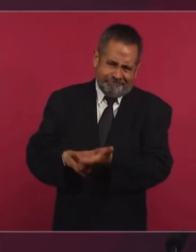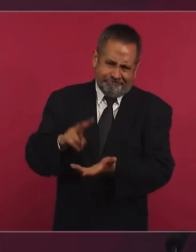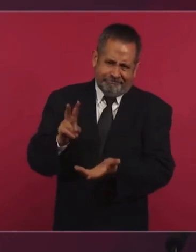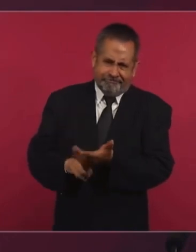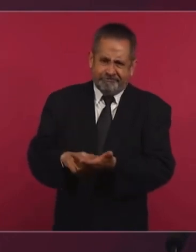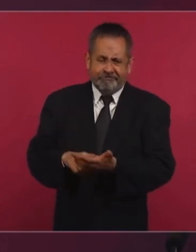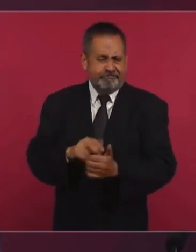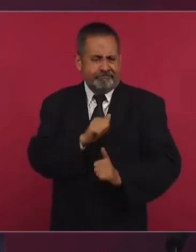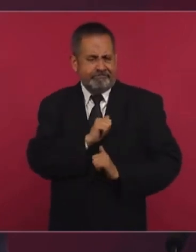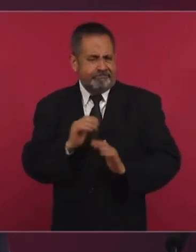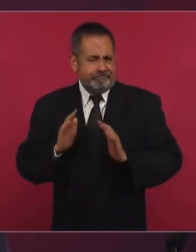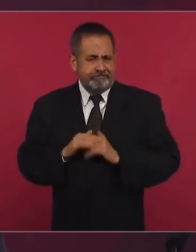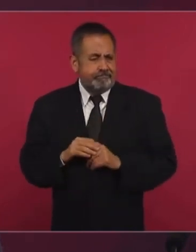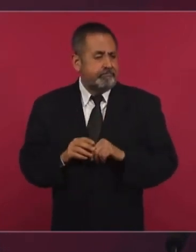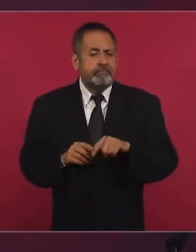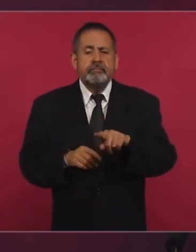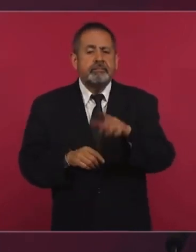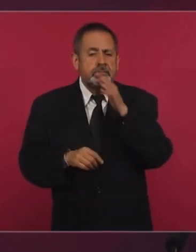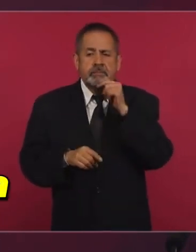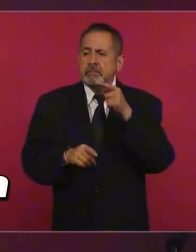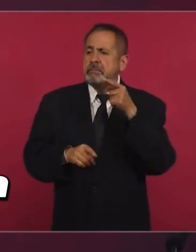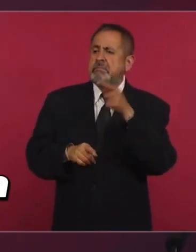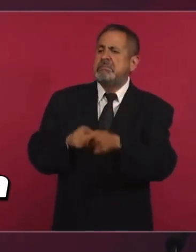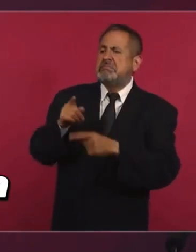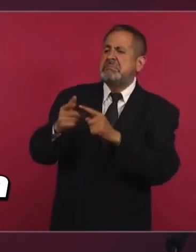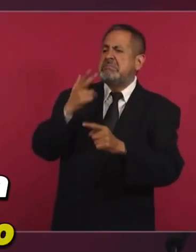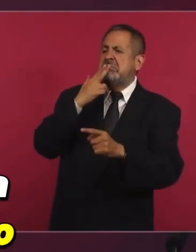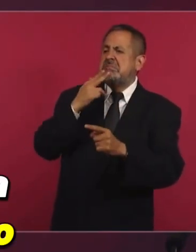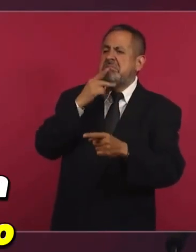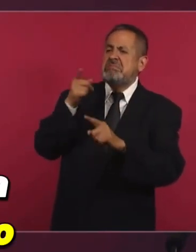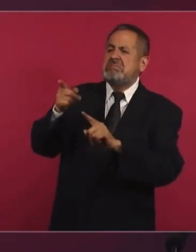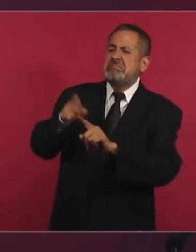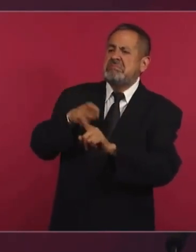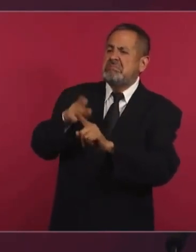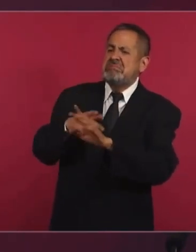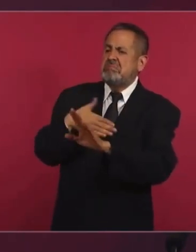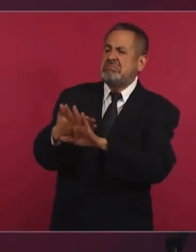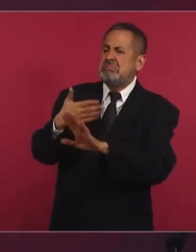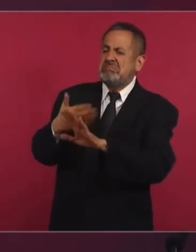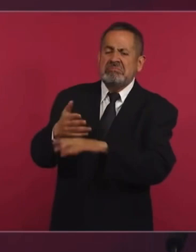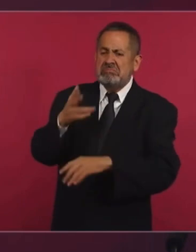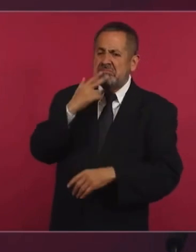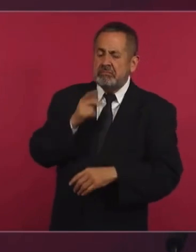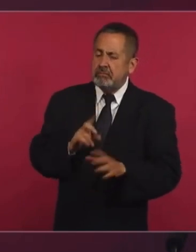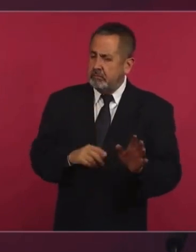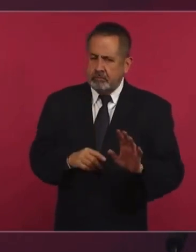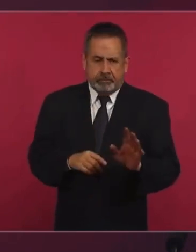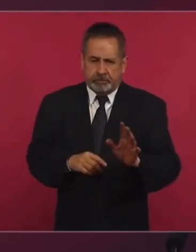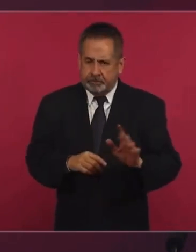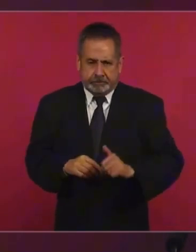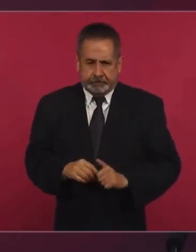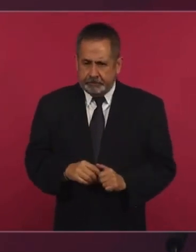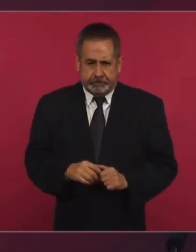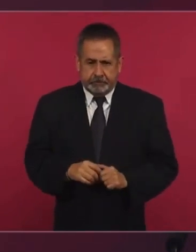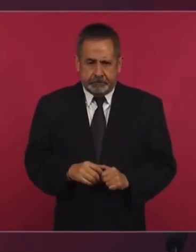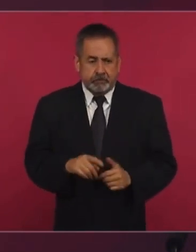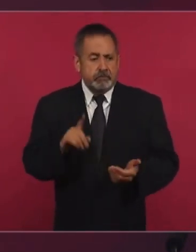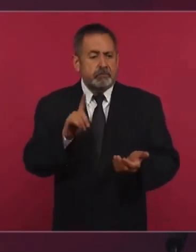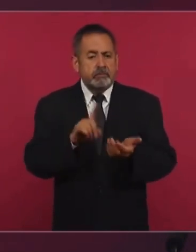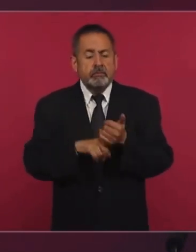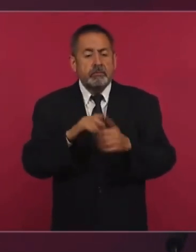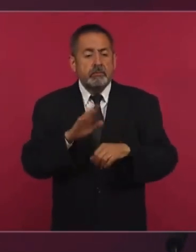No se puede socavar una institución como el Ejército sólo por el mal